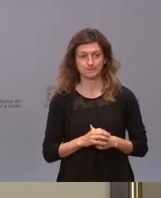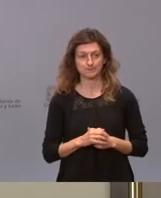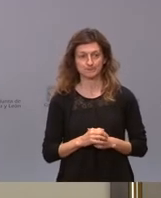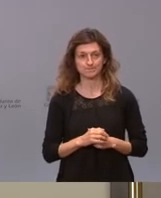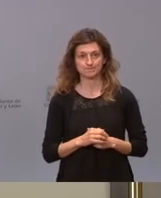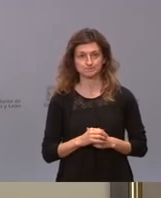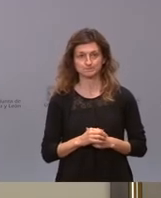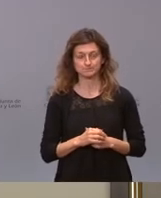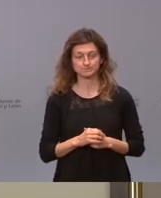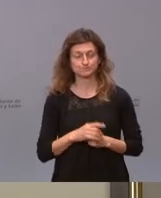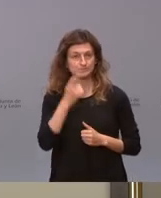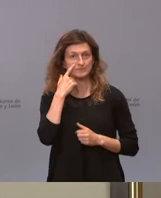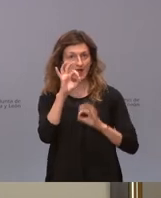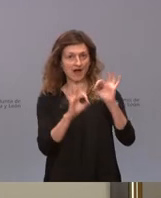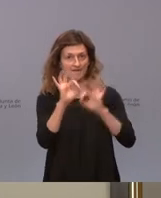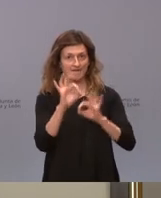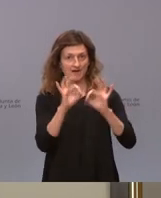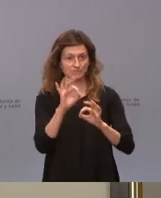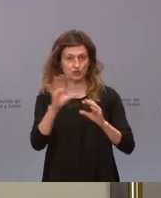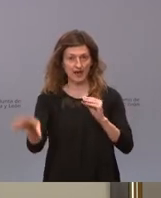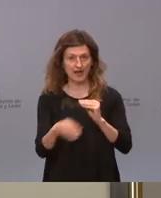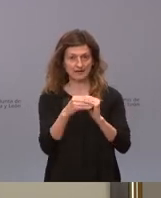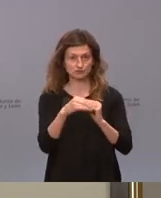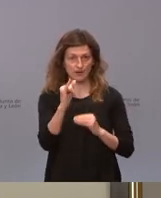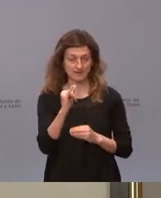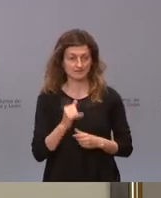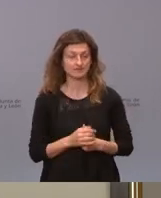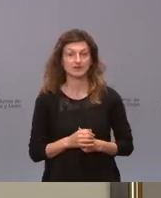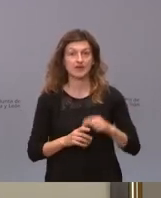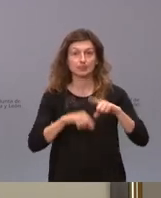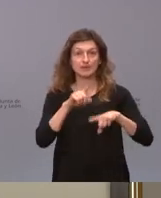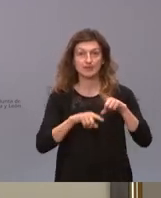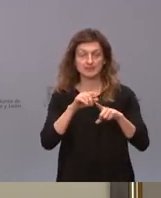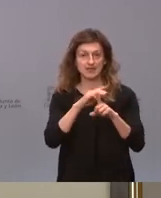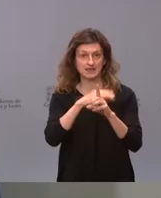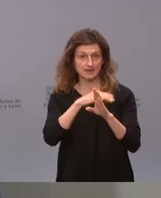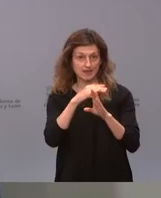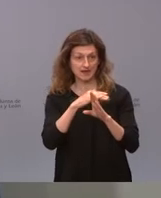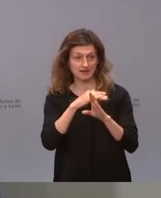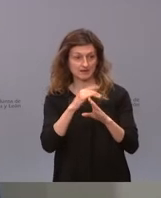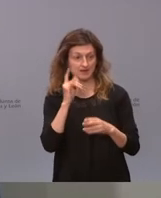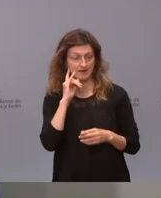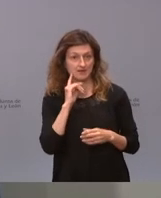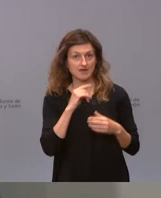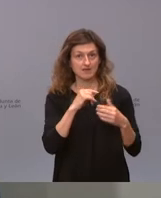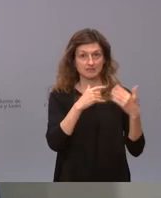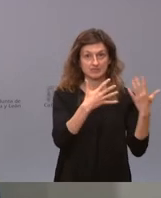vamos a ver los aforos están en el anexo dependiendo del nivel de alarma serán diez o seis